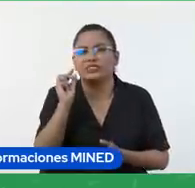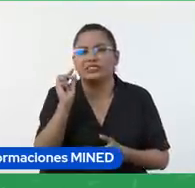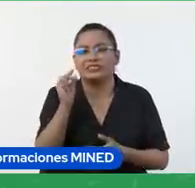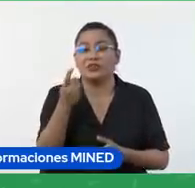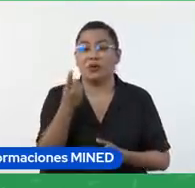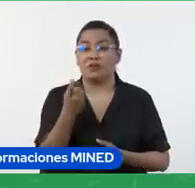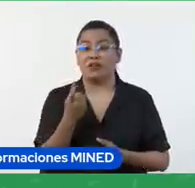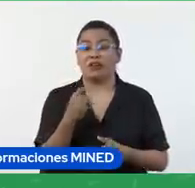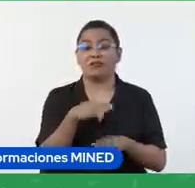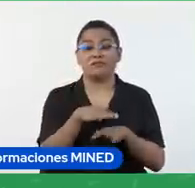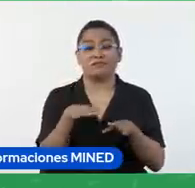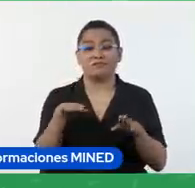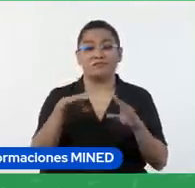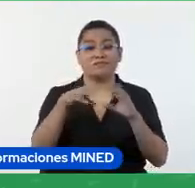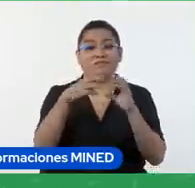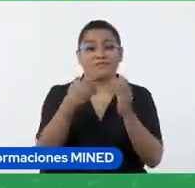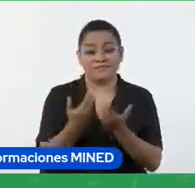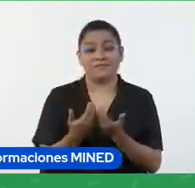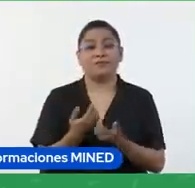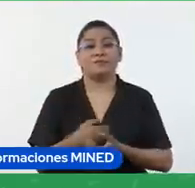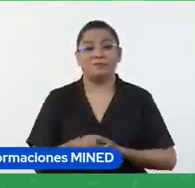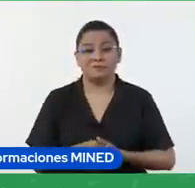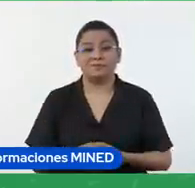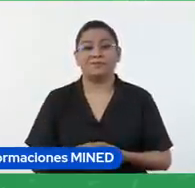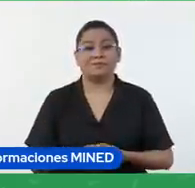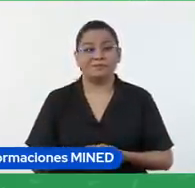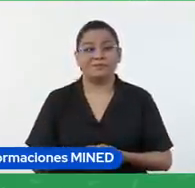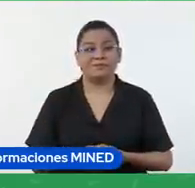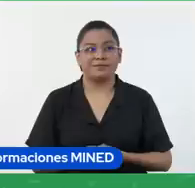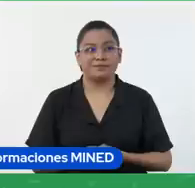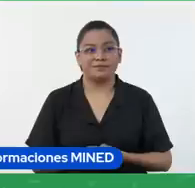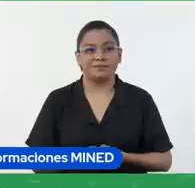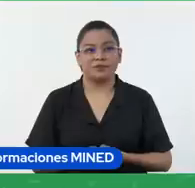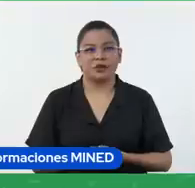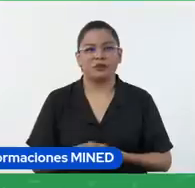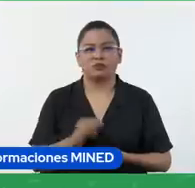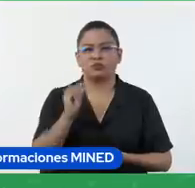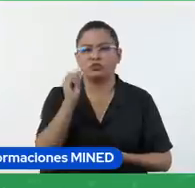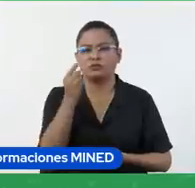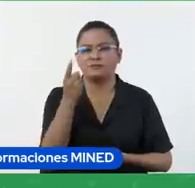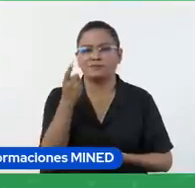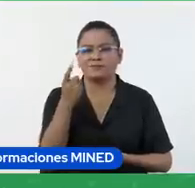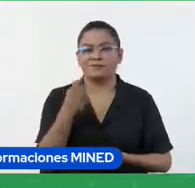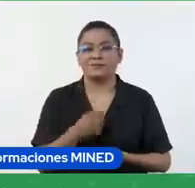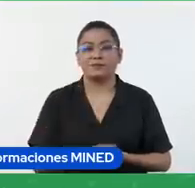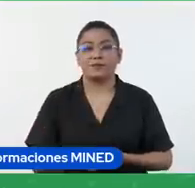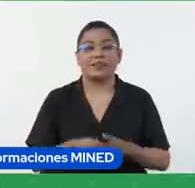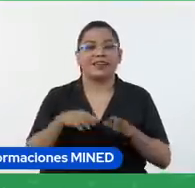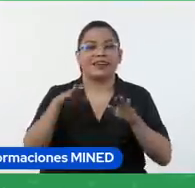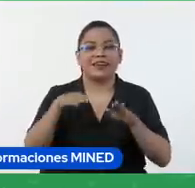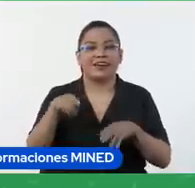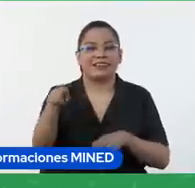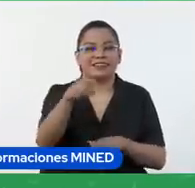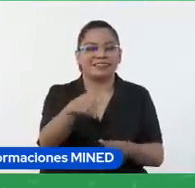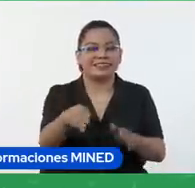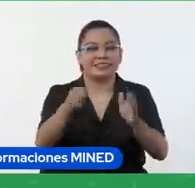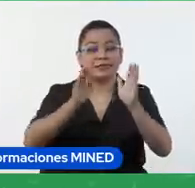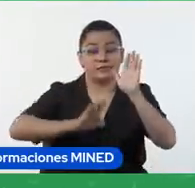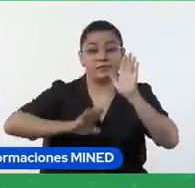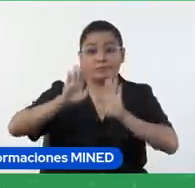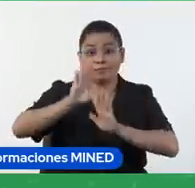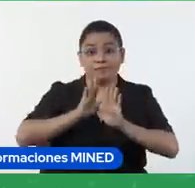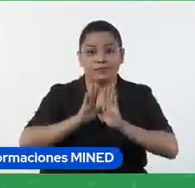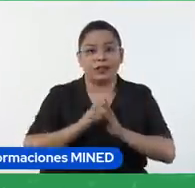este ciclo de webinars estamos por finalizar gracias por la atención y la participación